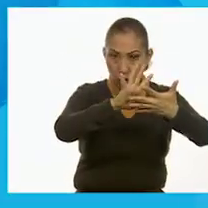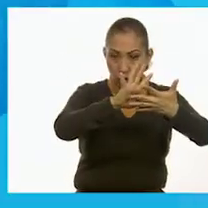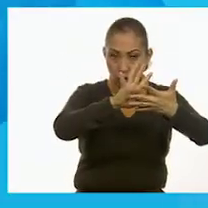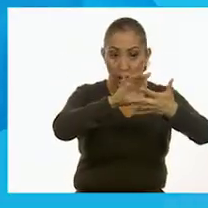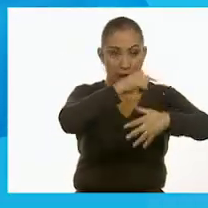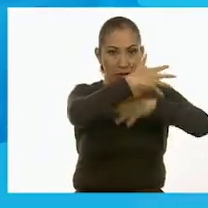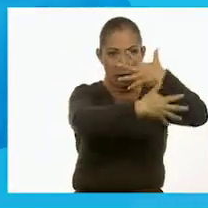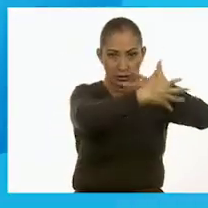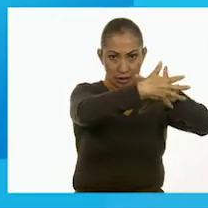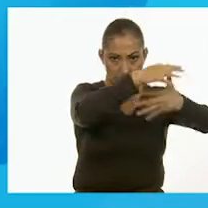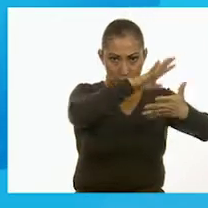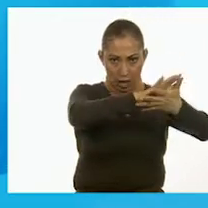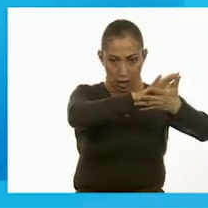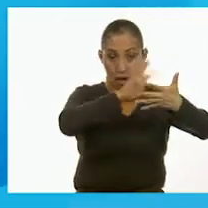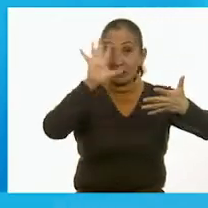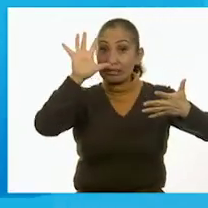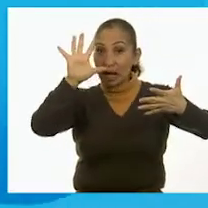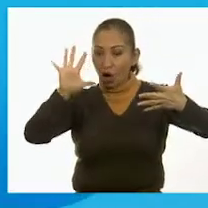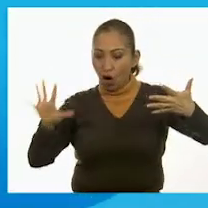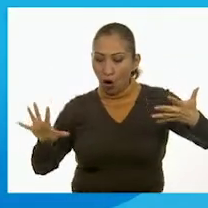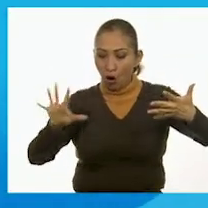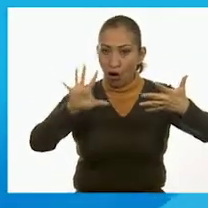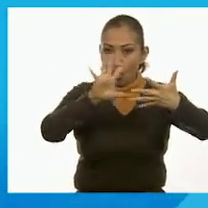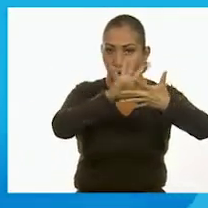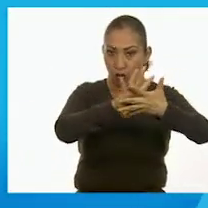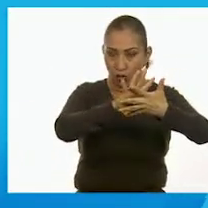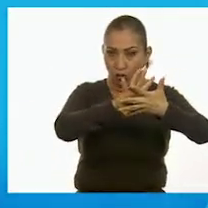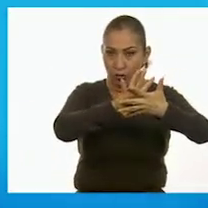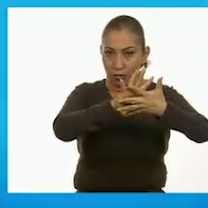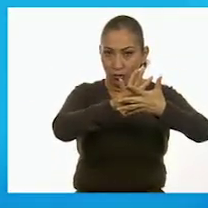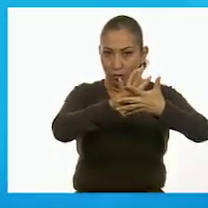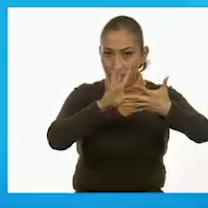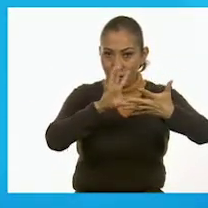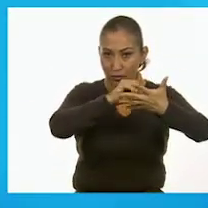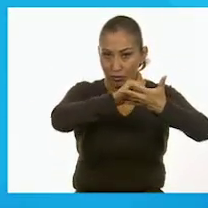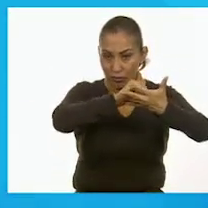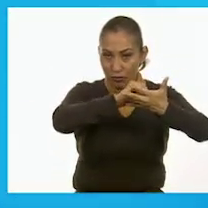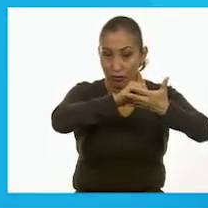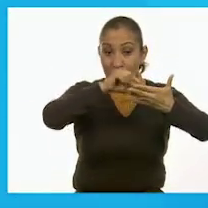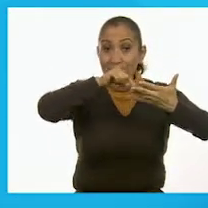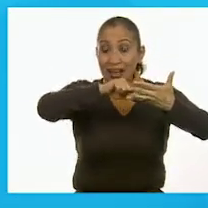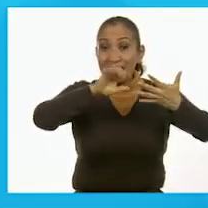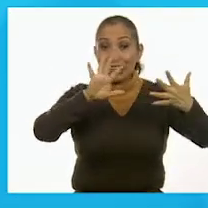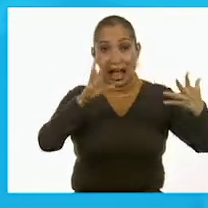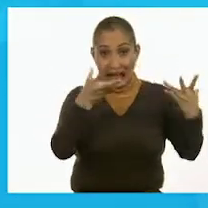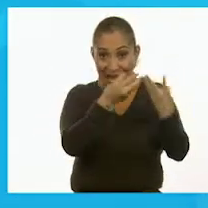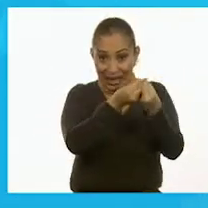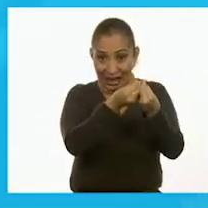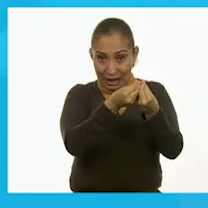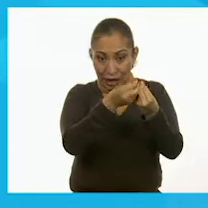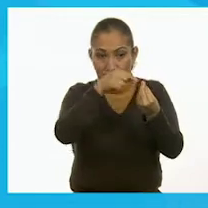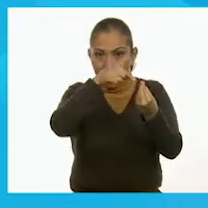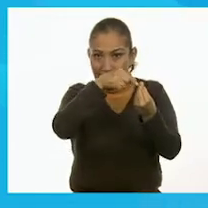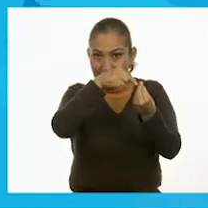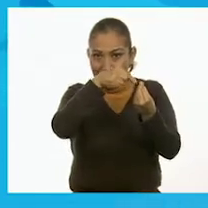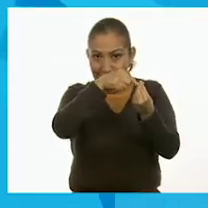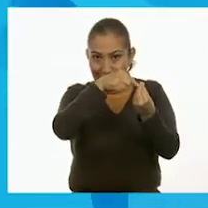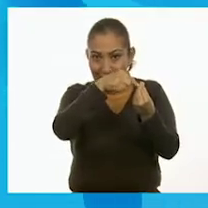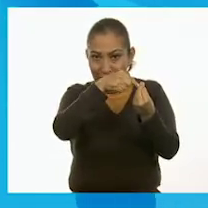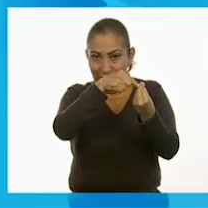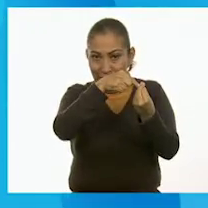quince. Quince. Agrego cinco. Sí. De esas que ya tenemos,